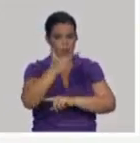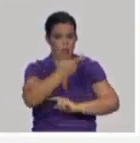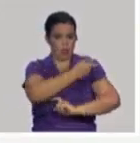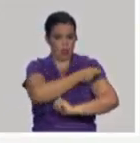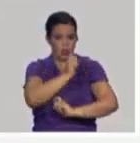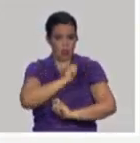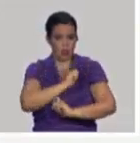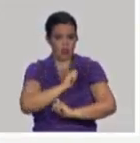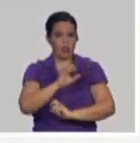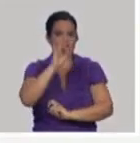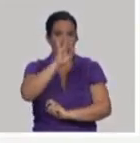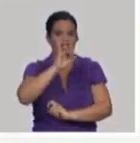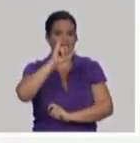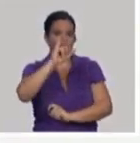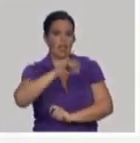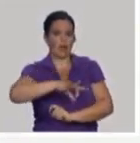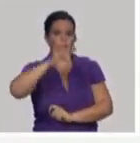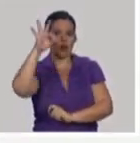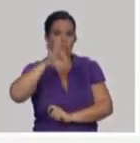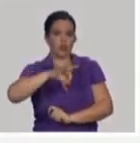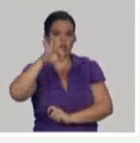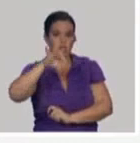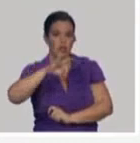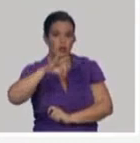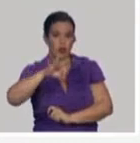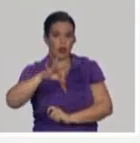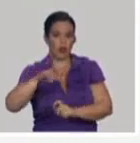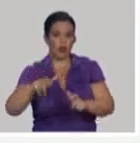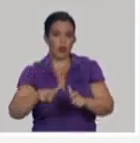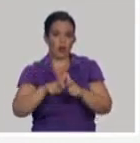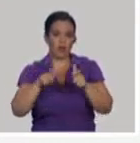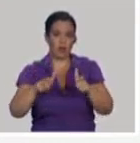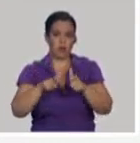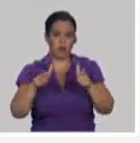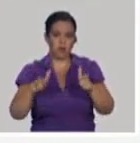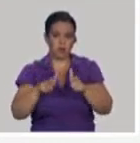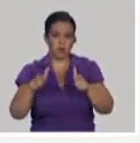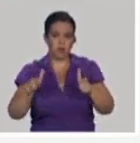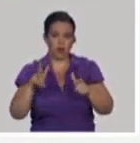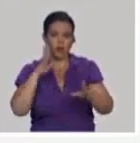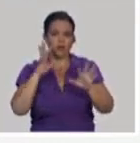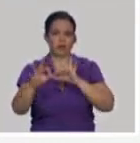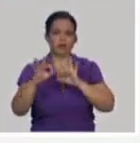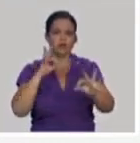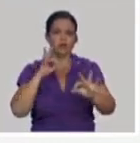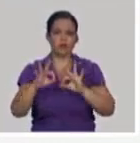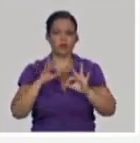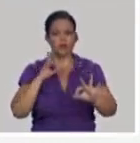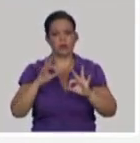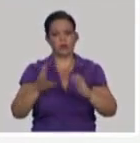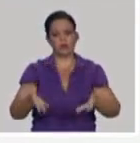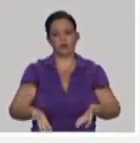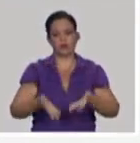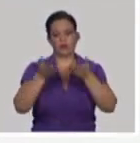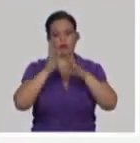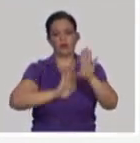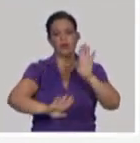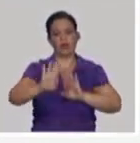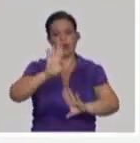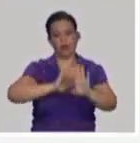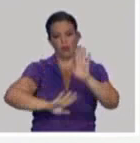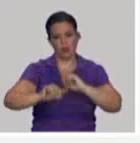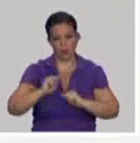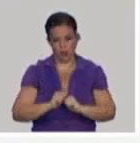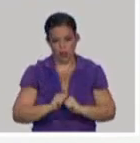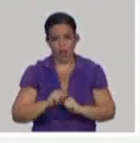de los sujetos ya incrementan cuatro veces sus títulos iniciales. Eso es lo que llamamos cero conversión. Y eso debería tener